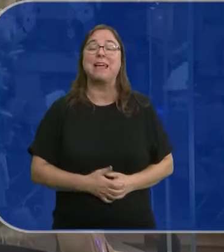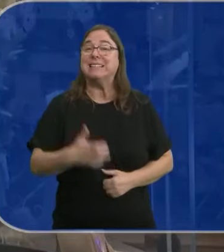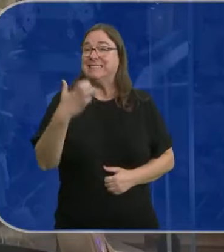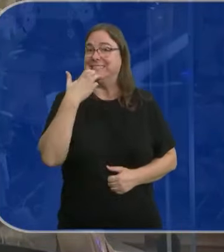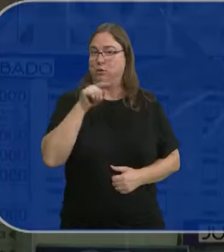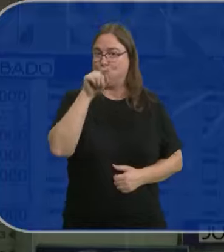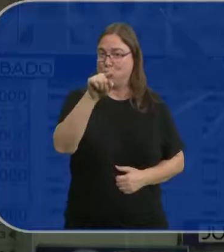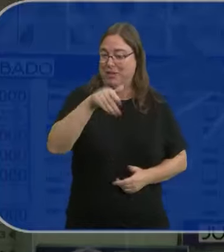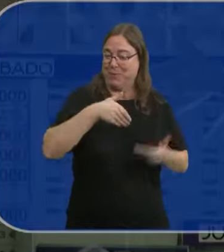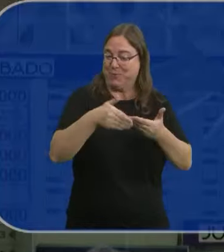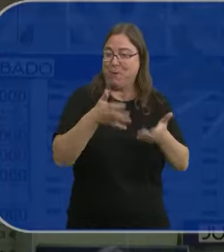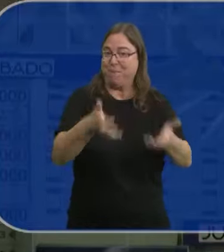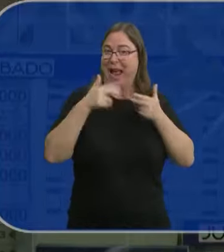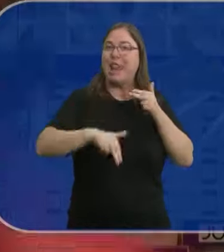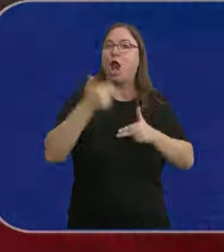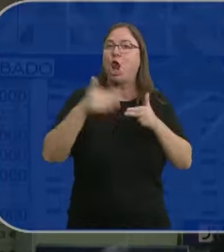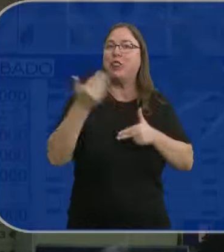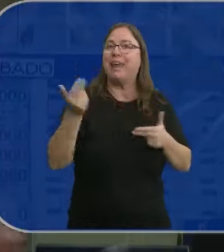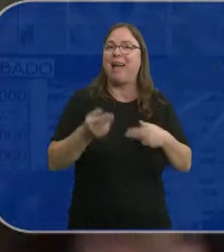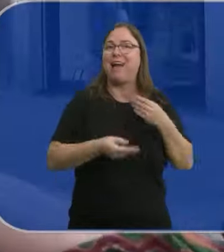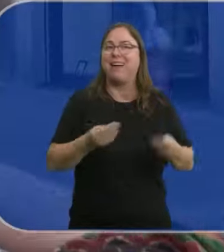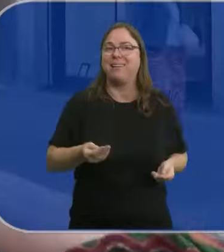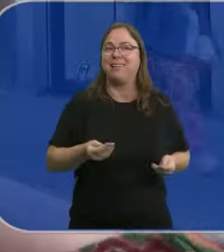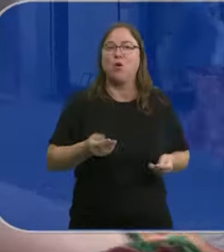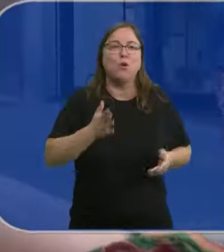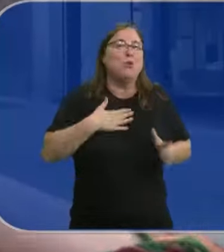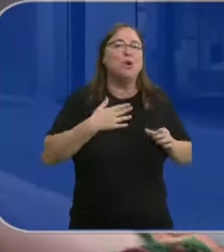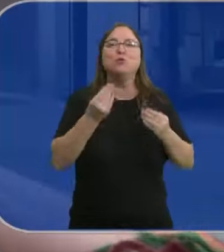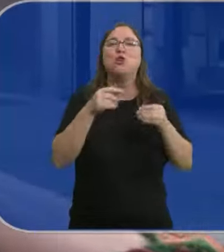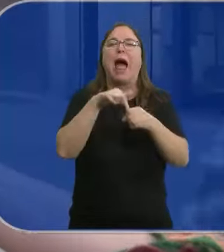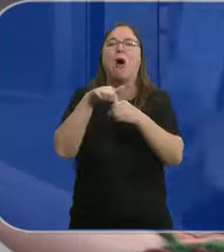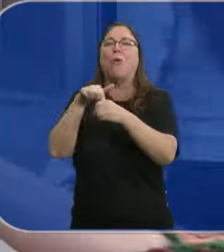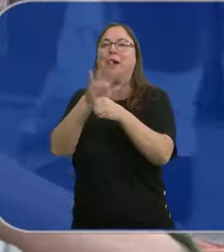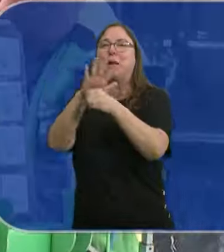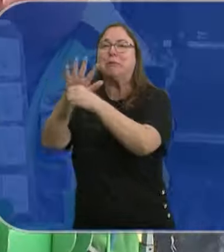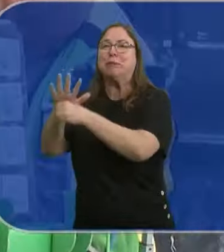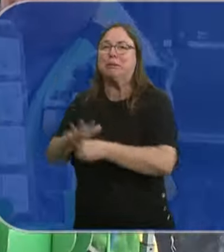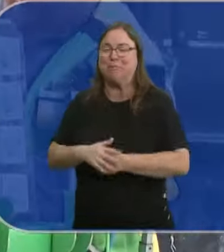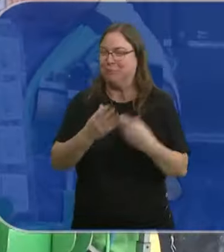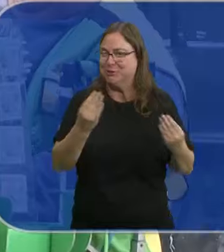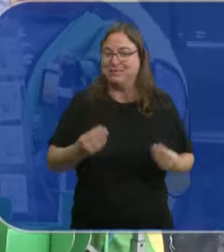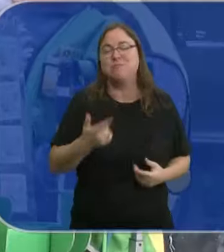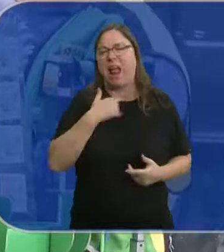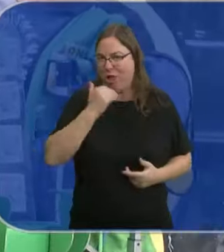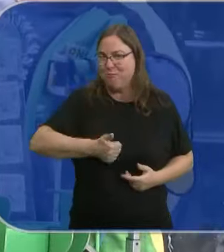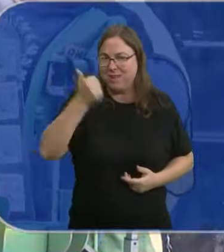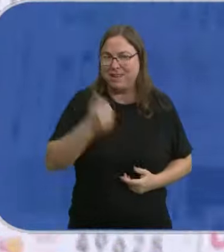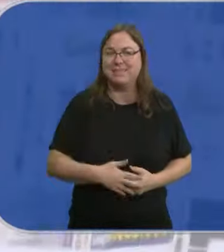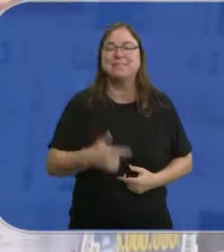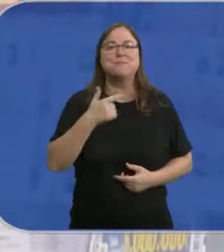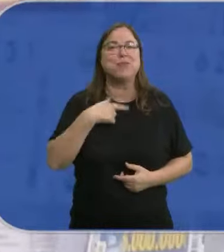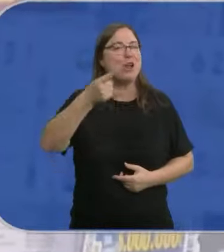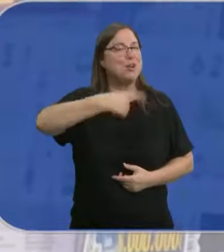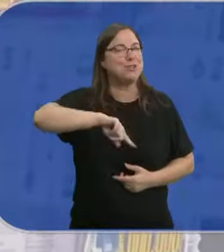Si usted ganase la lotería, ¿qué haría con el premio? Tapar muchos agujeros, de muchos. Pero haríamos algo más que eso,